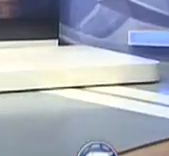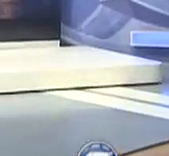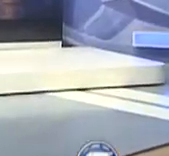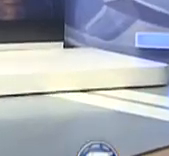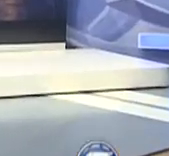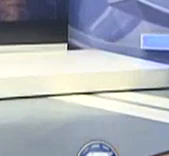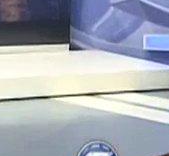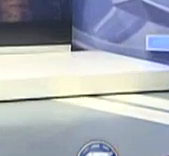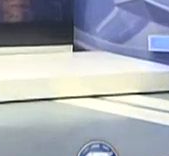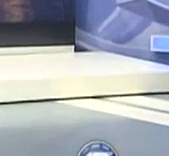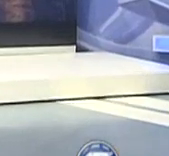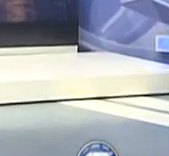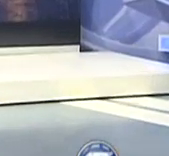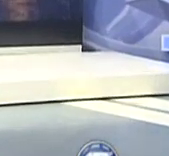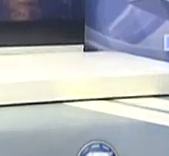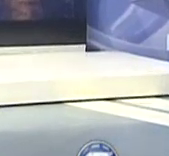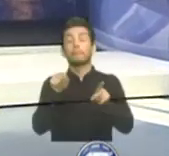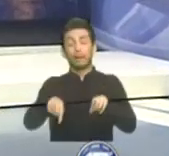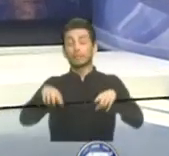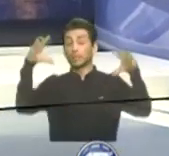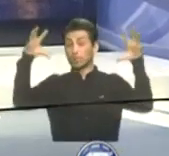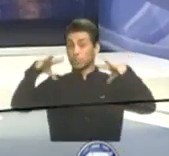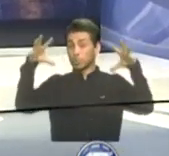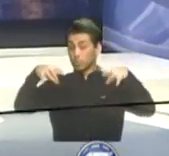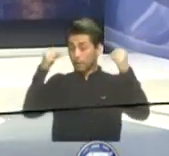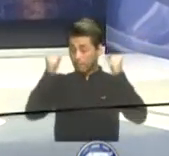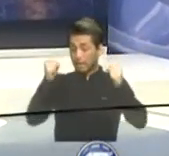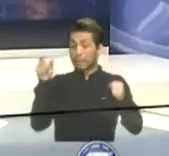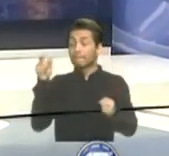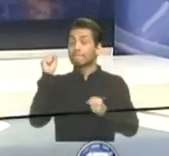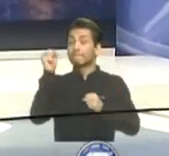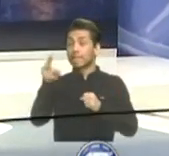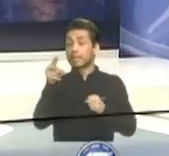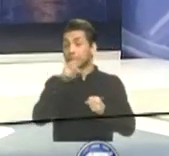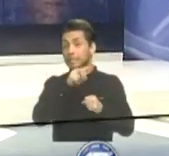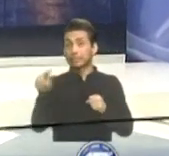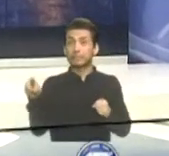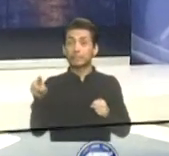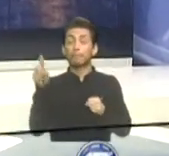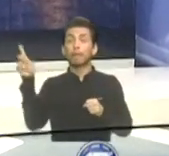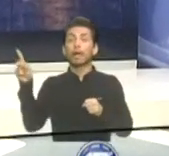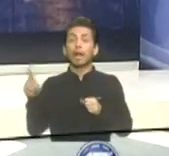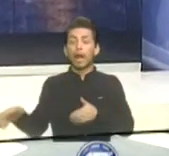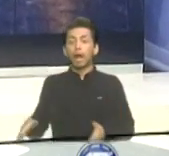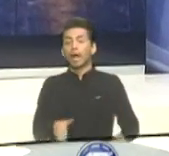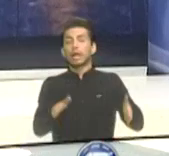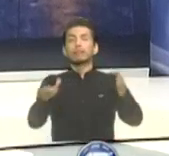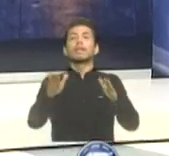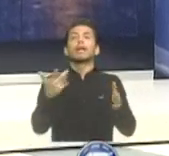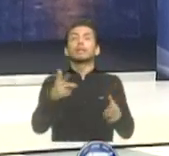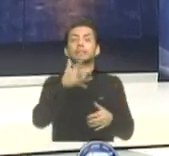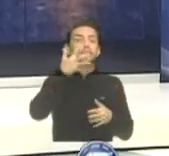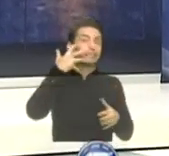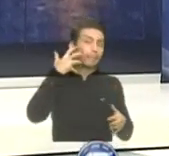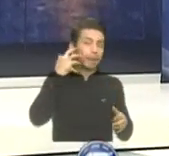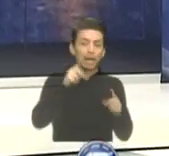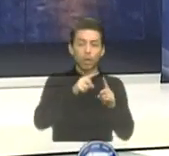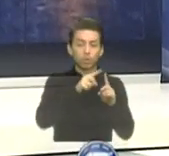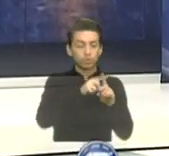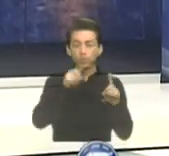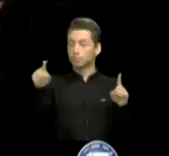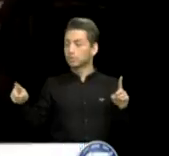También estas severas lluvias del fin de semana afectaron un tramo carretero que comunica San Marcos y Quetzaltenango.